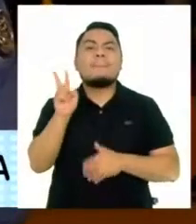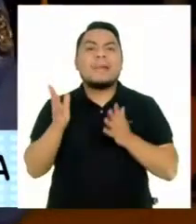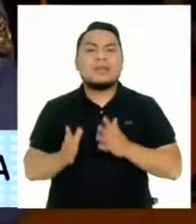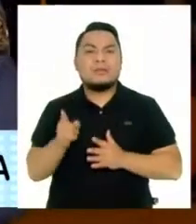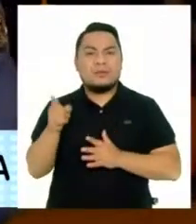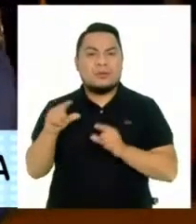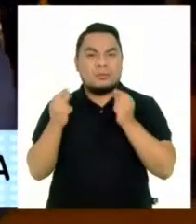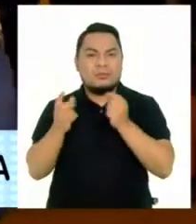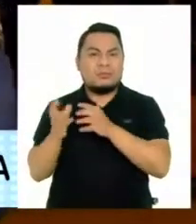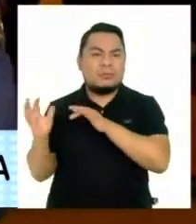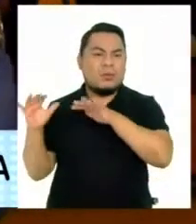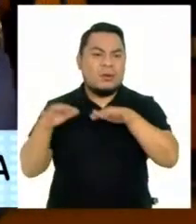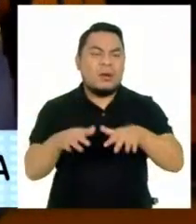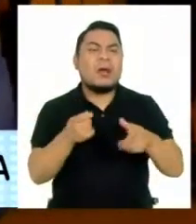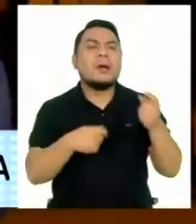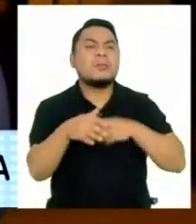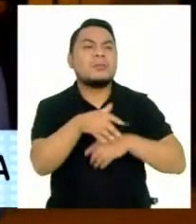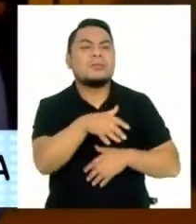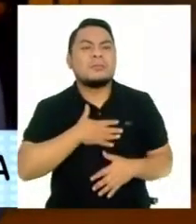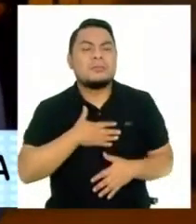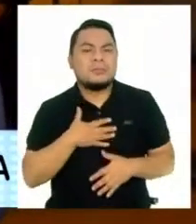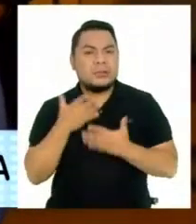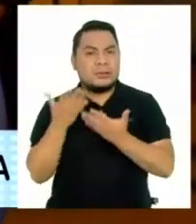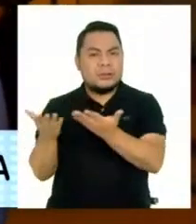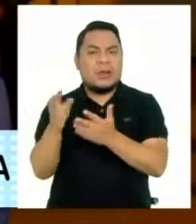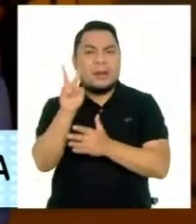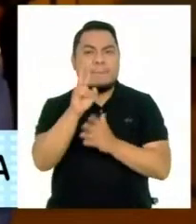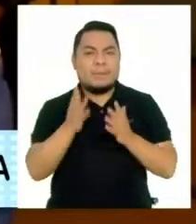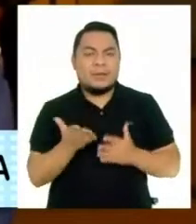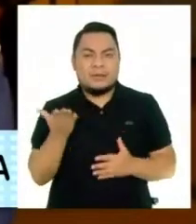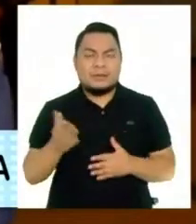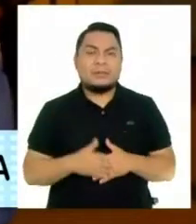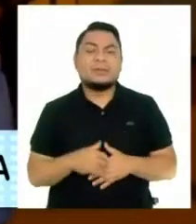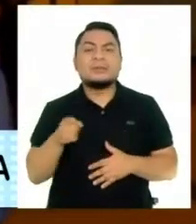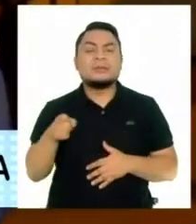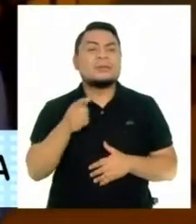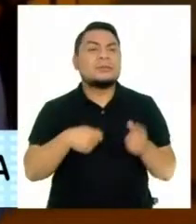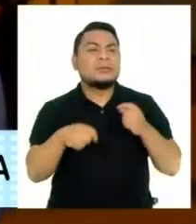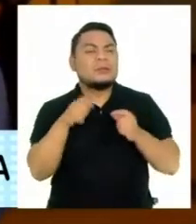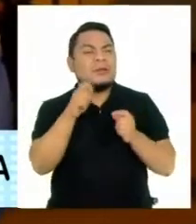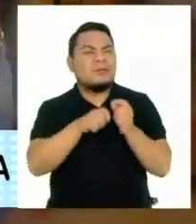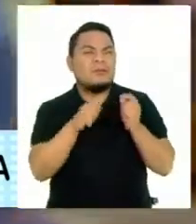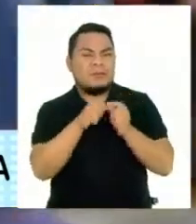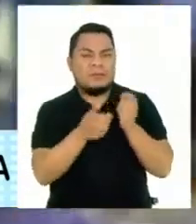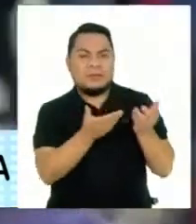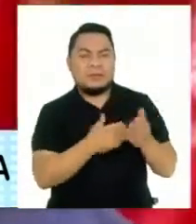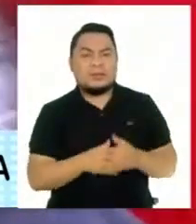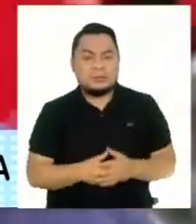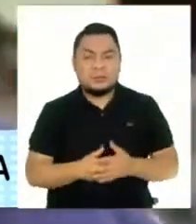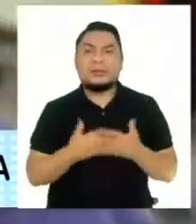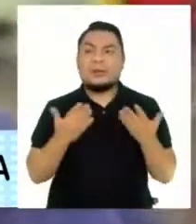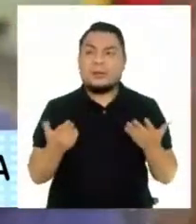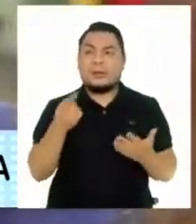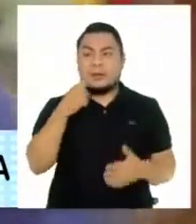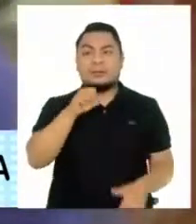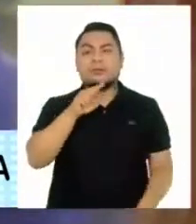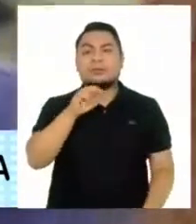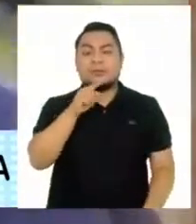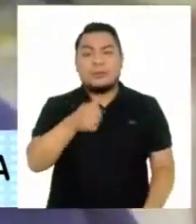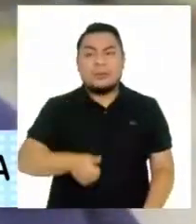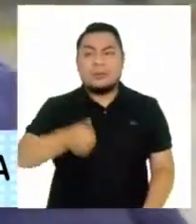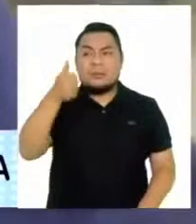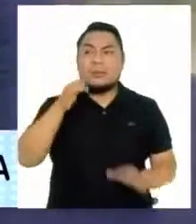ocupando la vía pública, vulnerando al vendedor o al comerciante formal. Susana Saldaña,